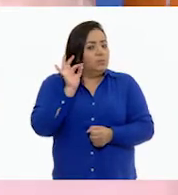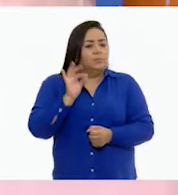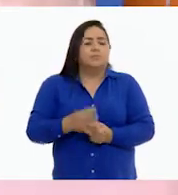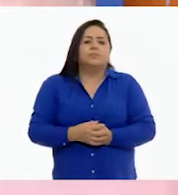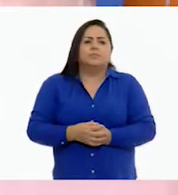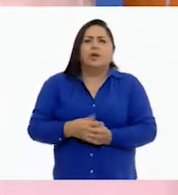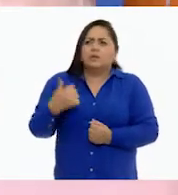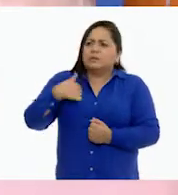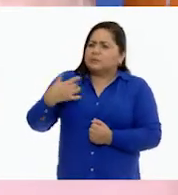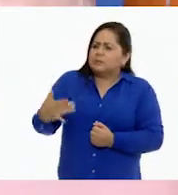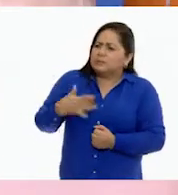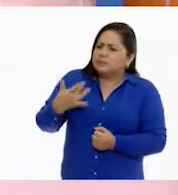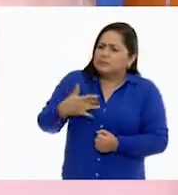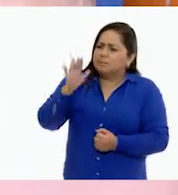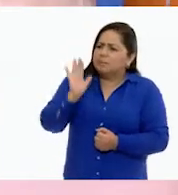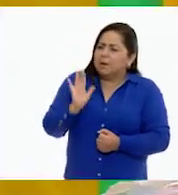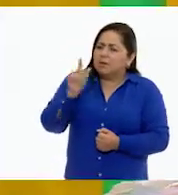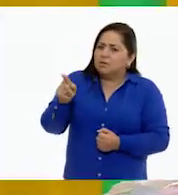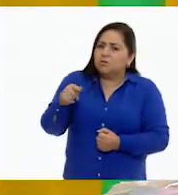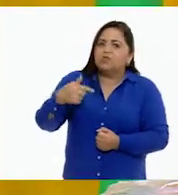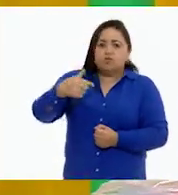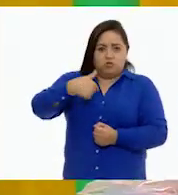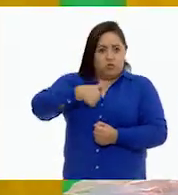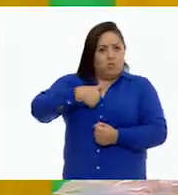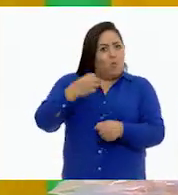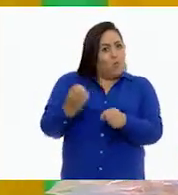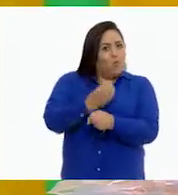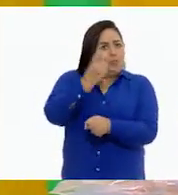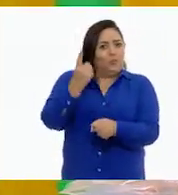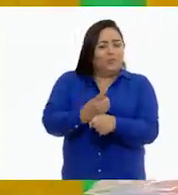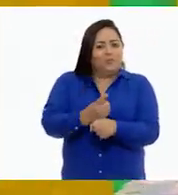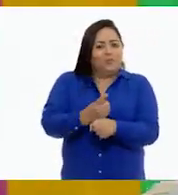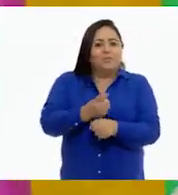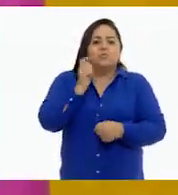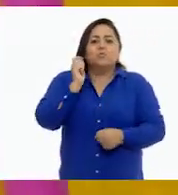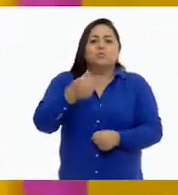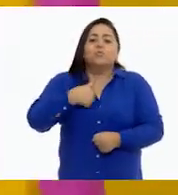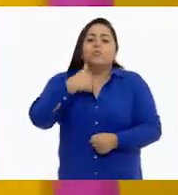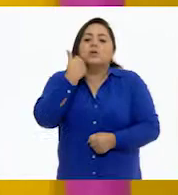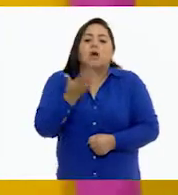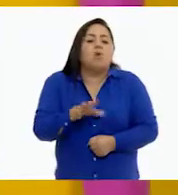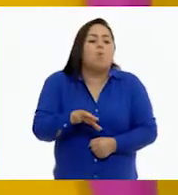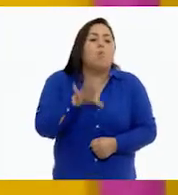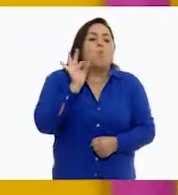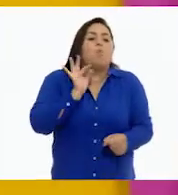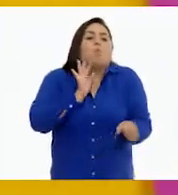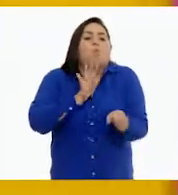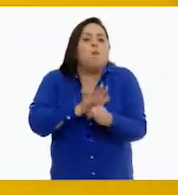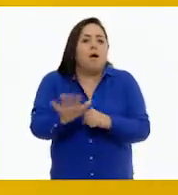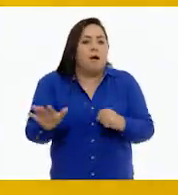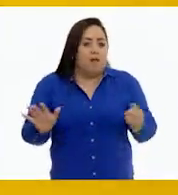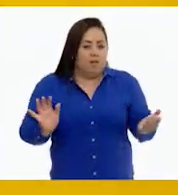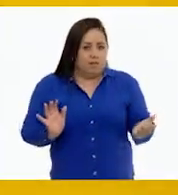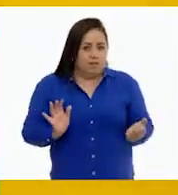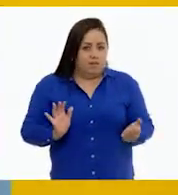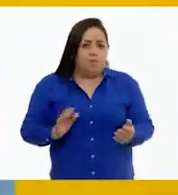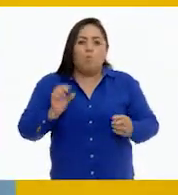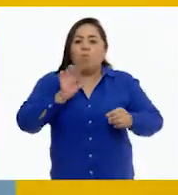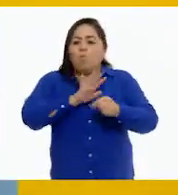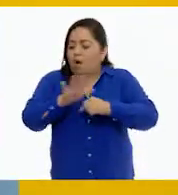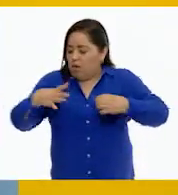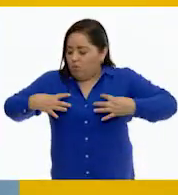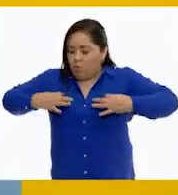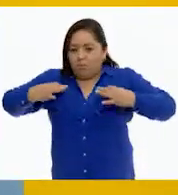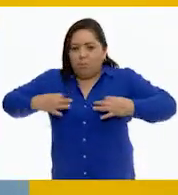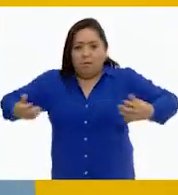elijo? Me suena a que yo tengo la oportunidad de decidir qué quiero o qué ropa